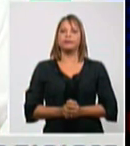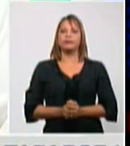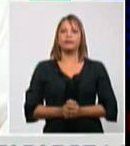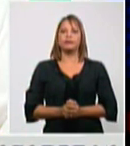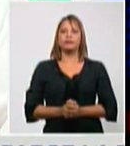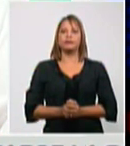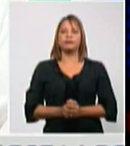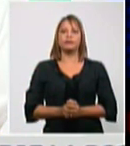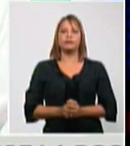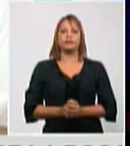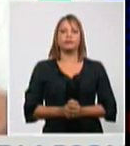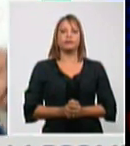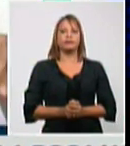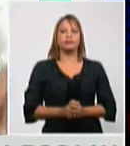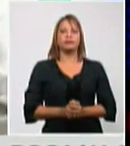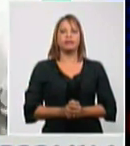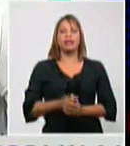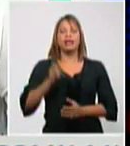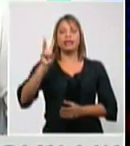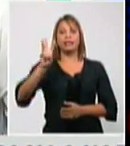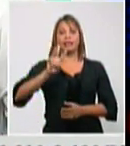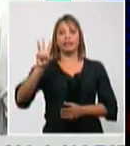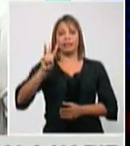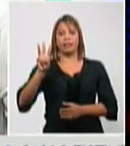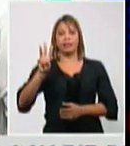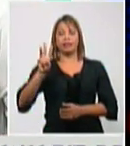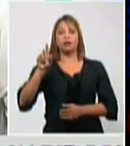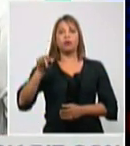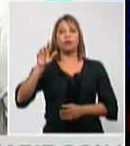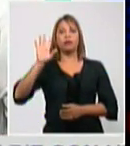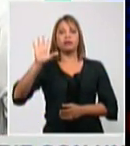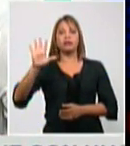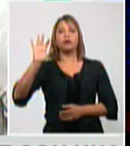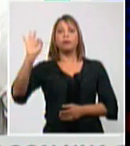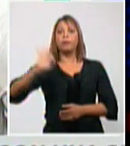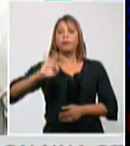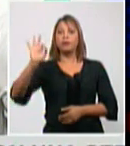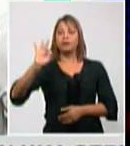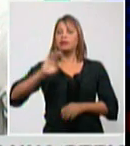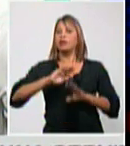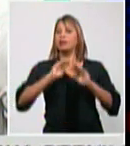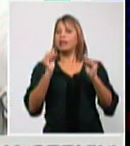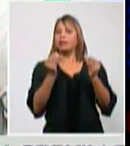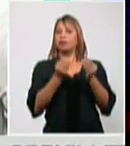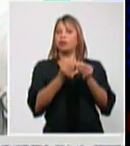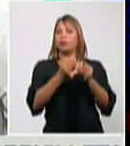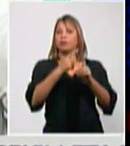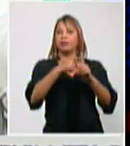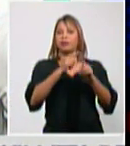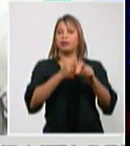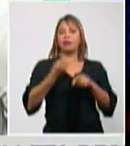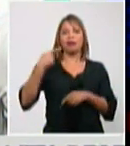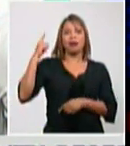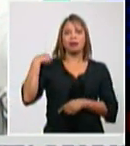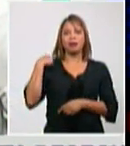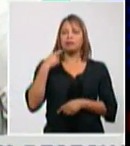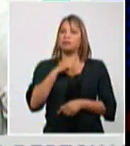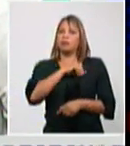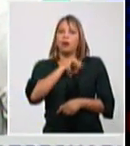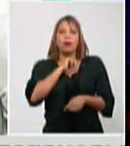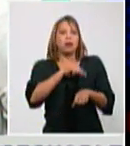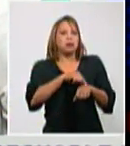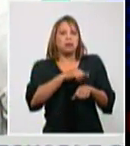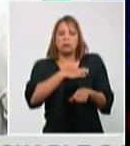El 33,7% de los casos diagnosticados ayer fueron asintomáticos. Estábamos